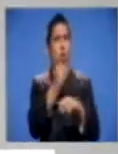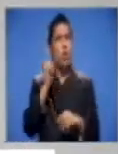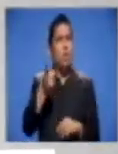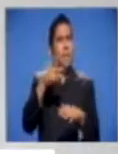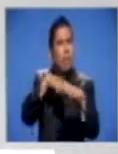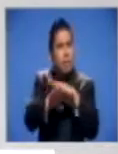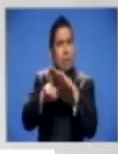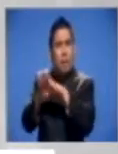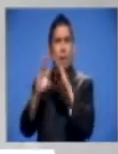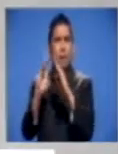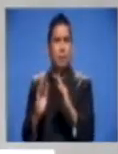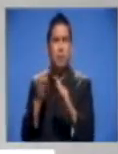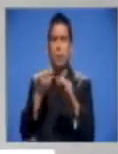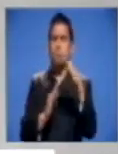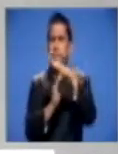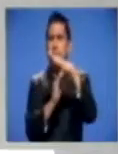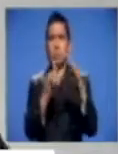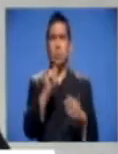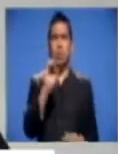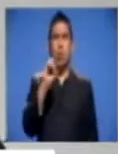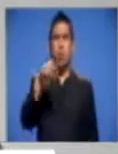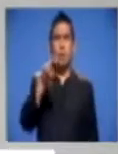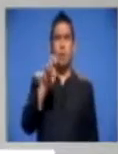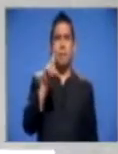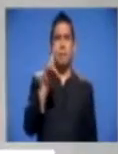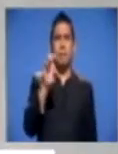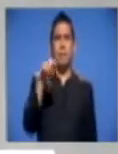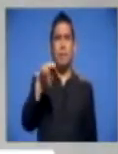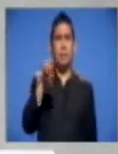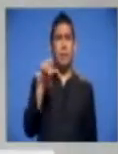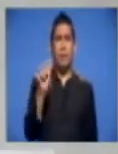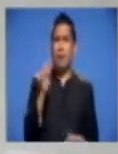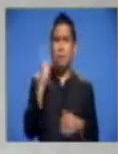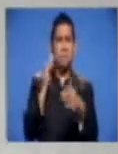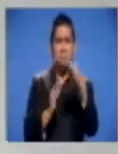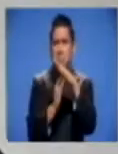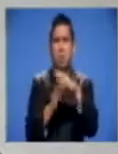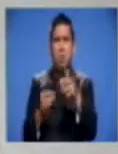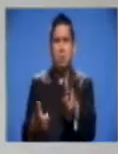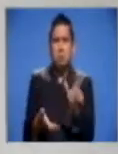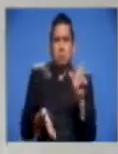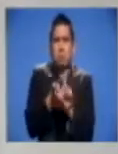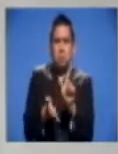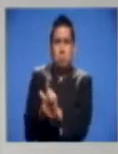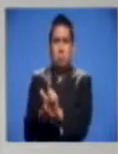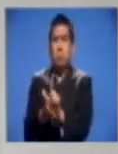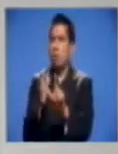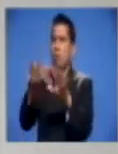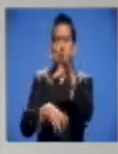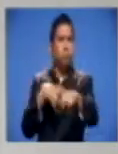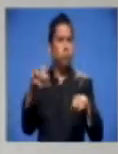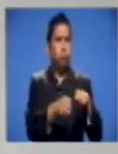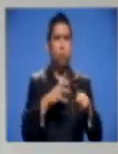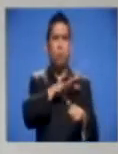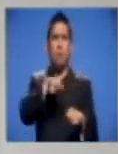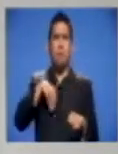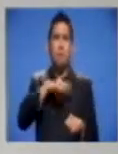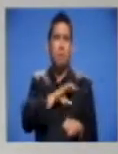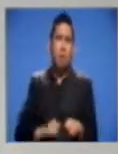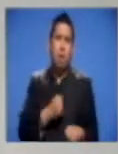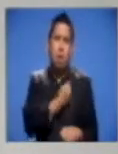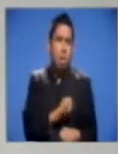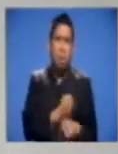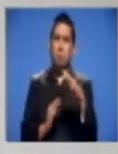aquellas estructuras delictivas, aquellos armamentos que están siendo ocupados para cegarle la vida a nuestras familias salvadoreñas.